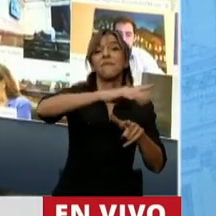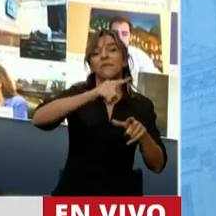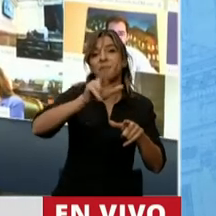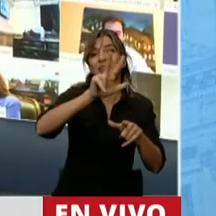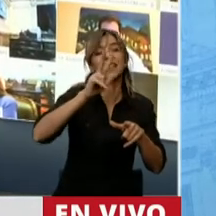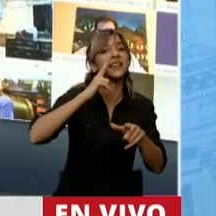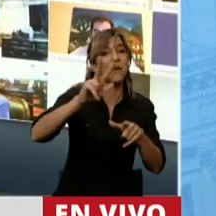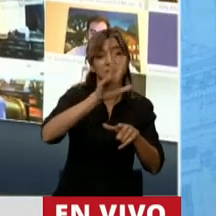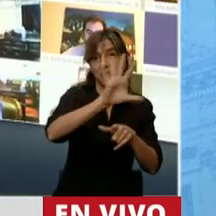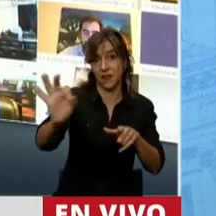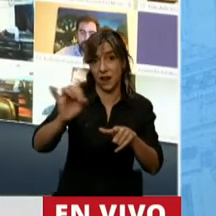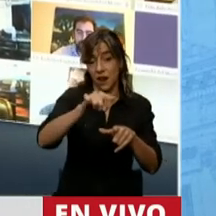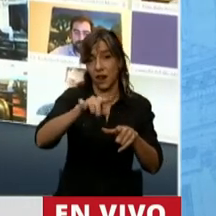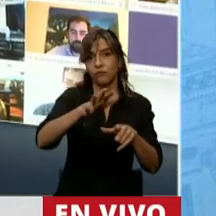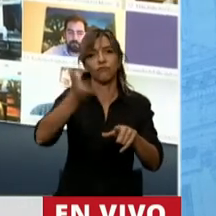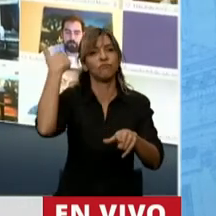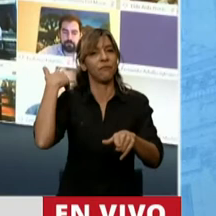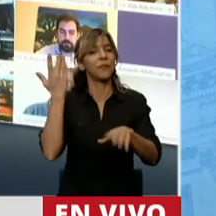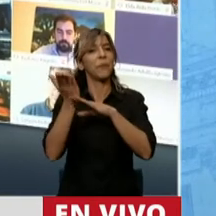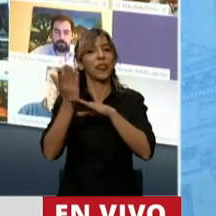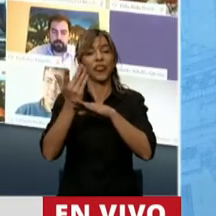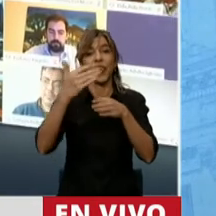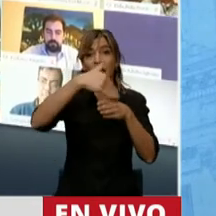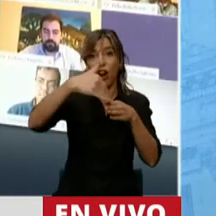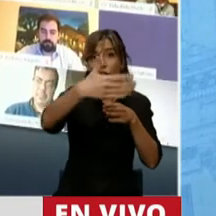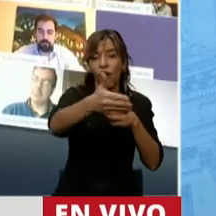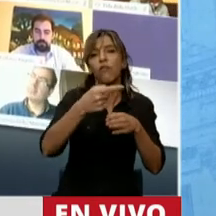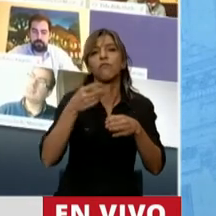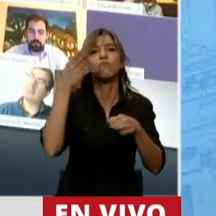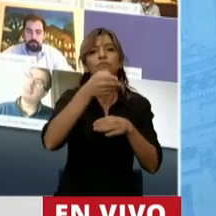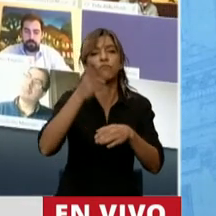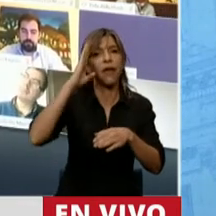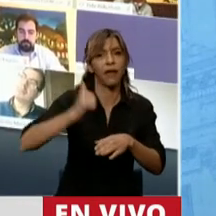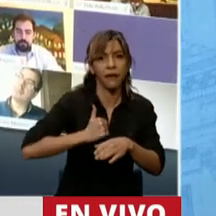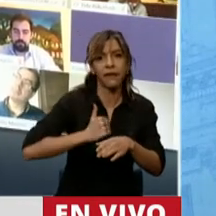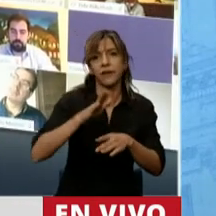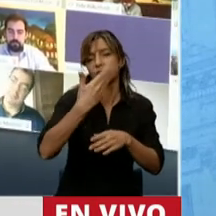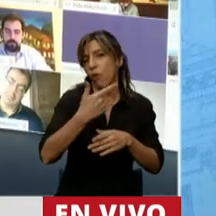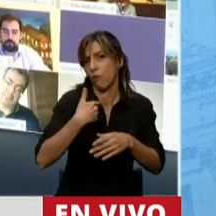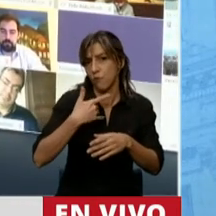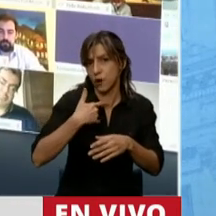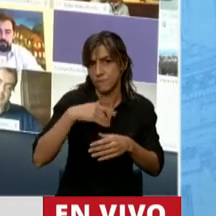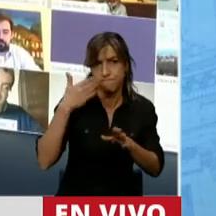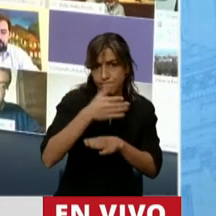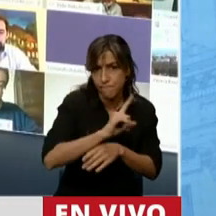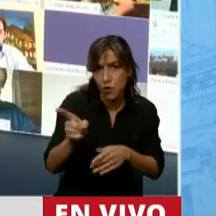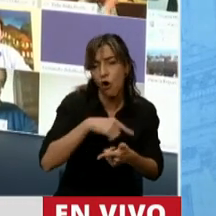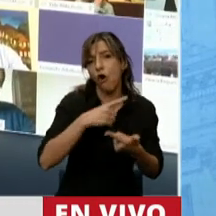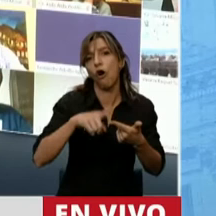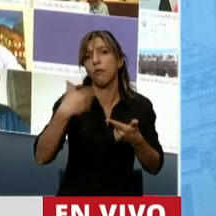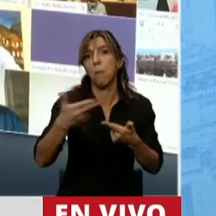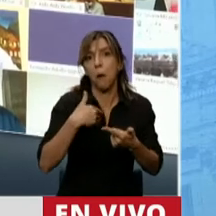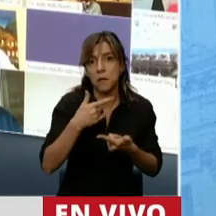Se había pedido que vaya el Ejército, hoy el Ejército no está, que en la media no da abasto. Pero eso realmente me